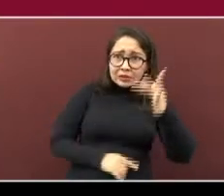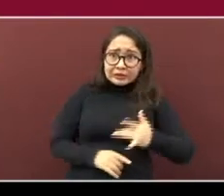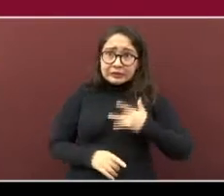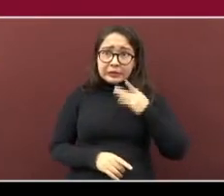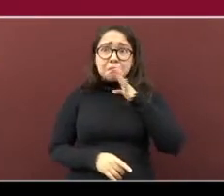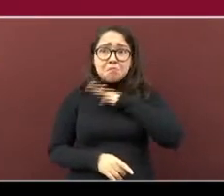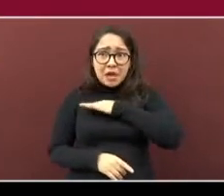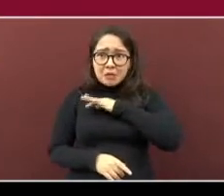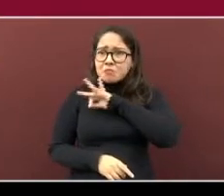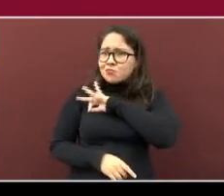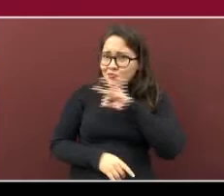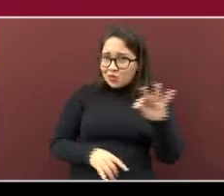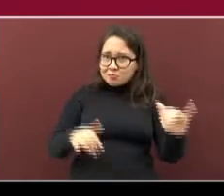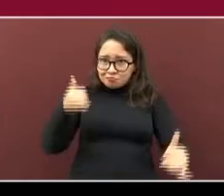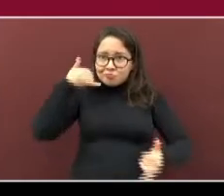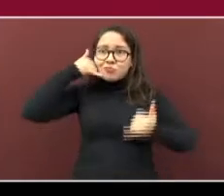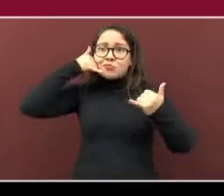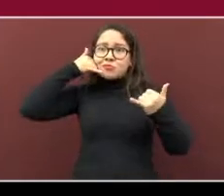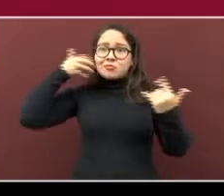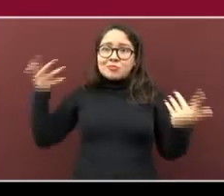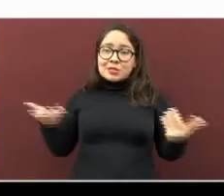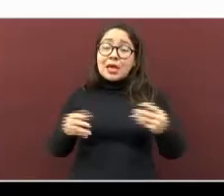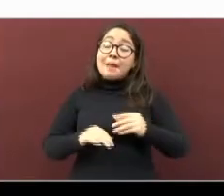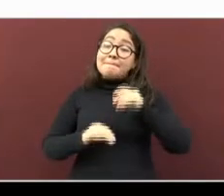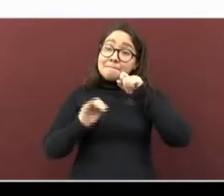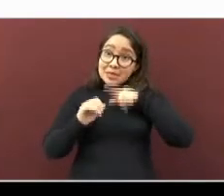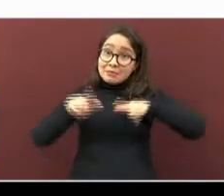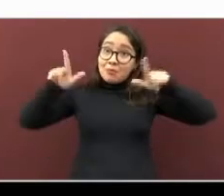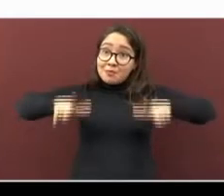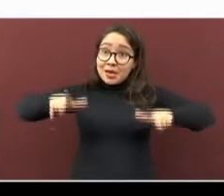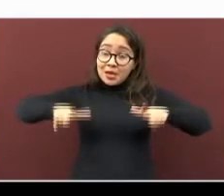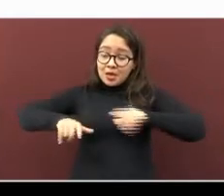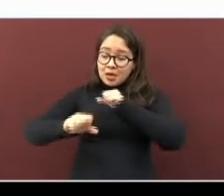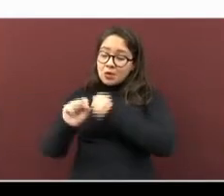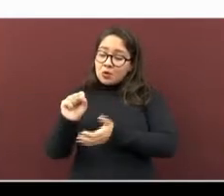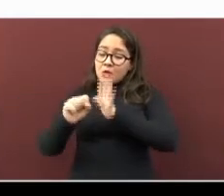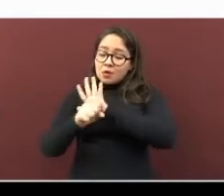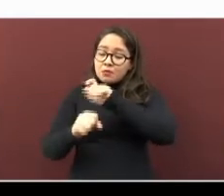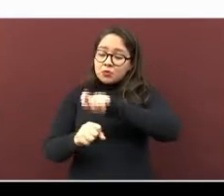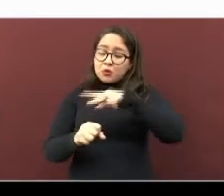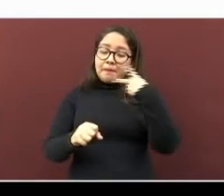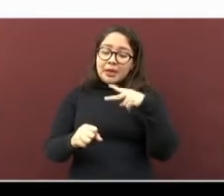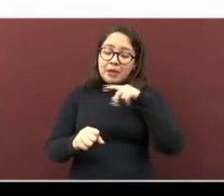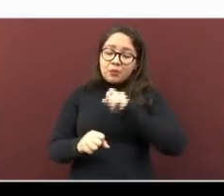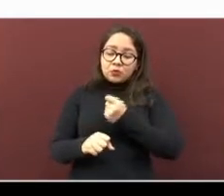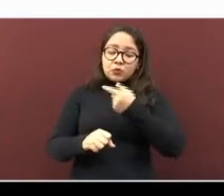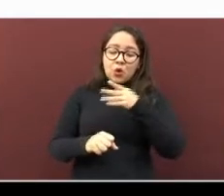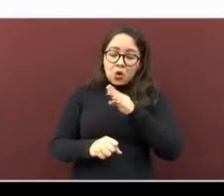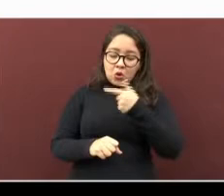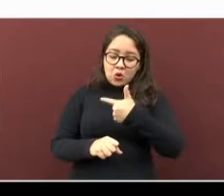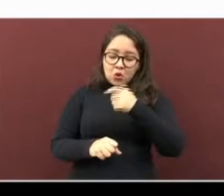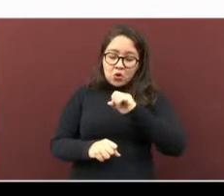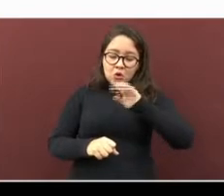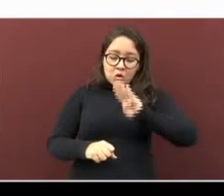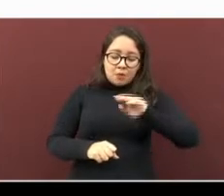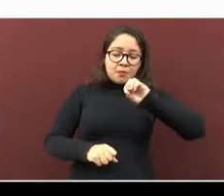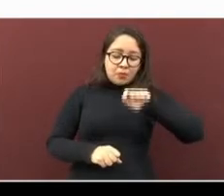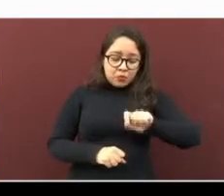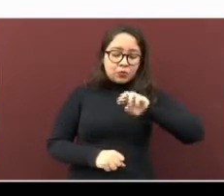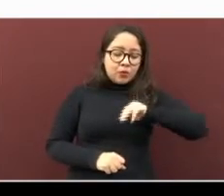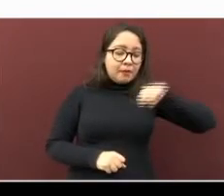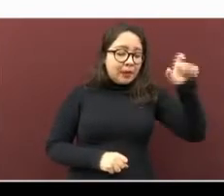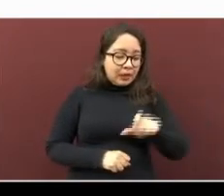síntomas sobre COVID-19. Y en la página coronavirus.veracruz.gov.mx pueden